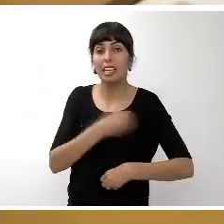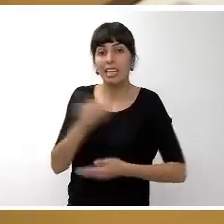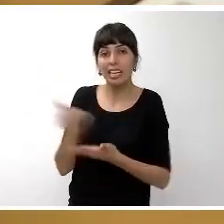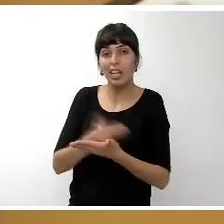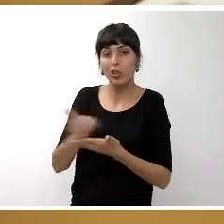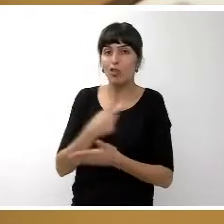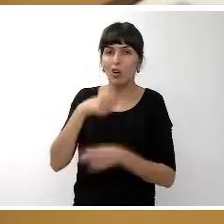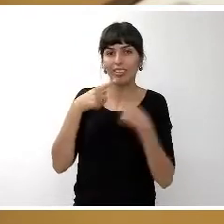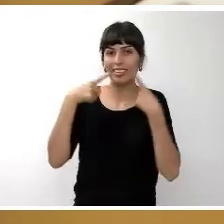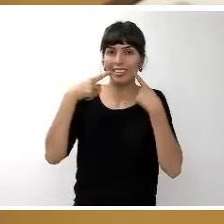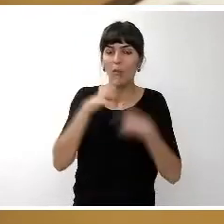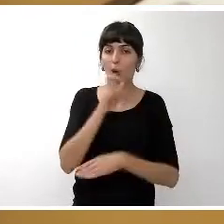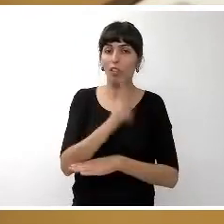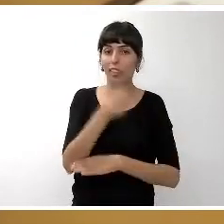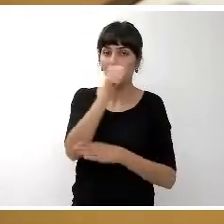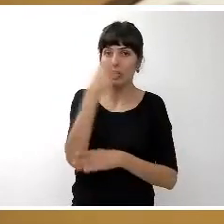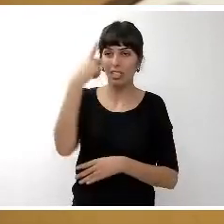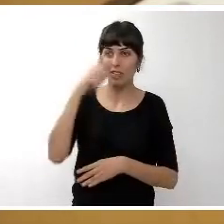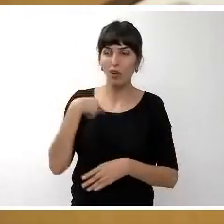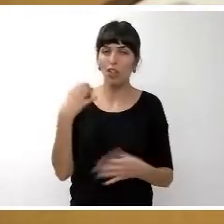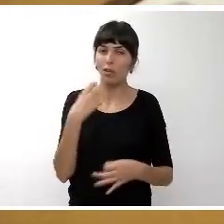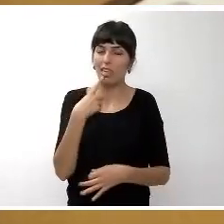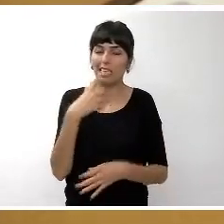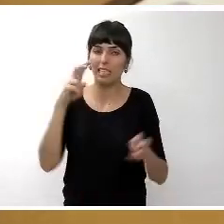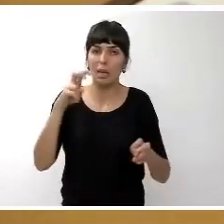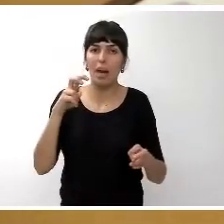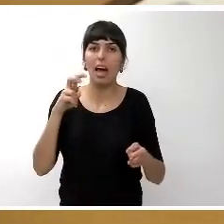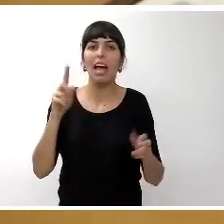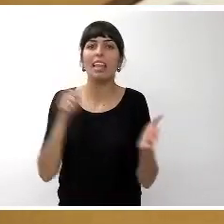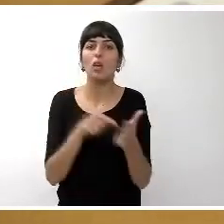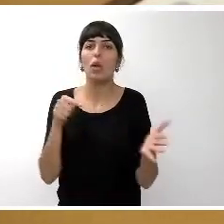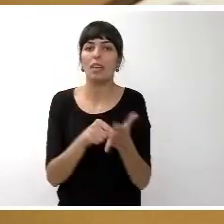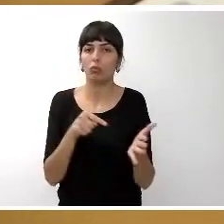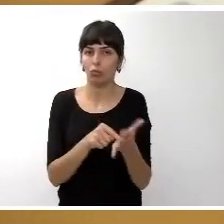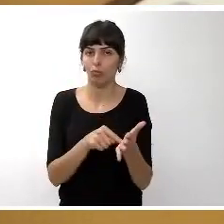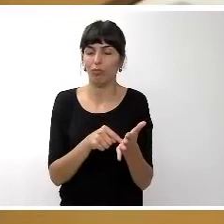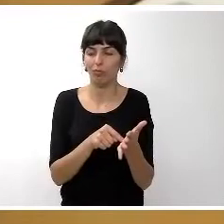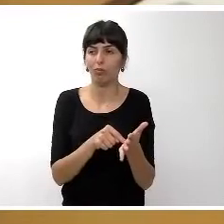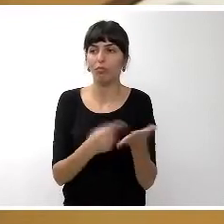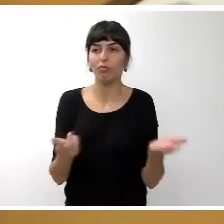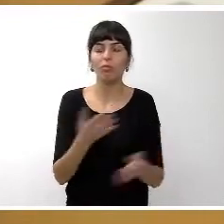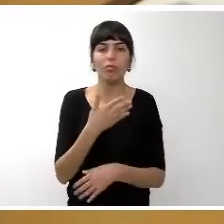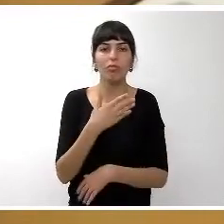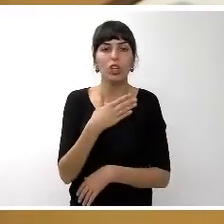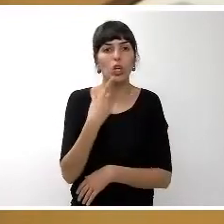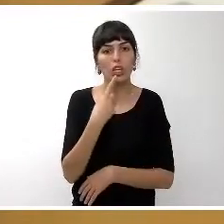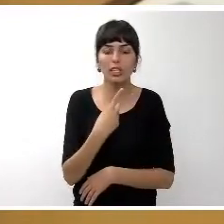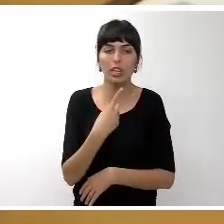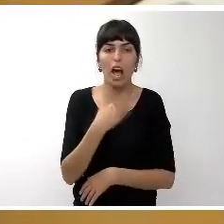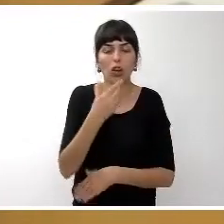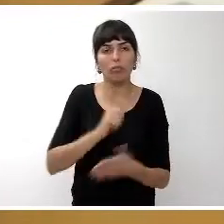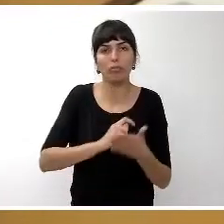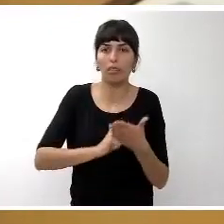director sabe perfectamente que tengo que mencionar la parte del endeudamiento no quiero decir con ello que no sea una